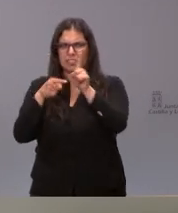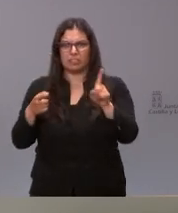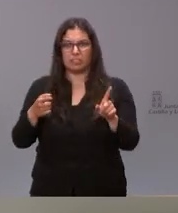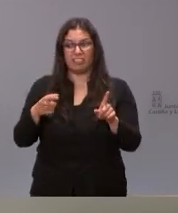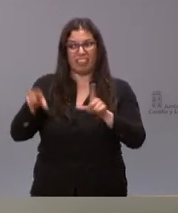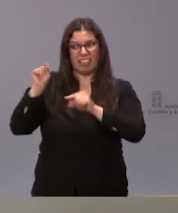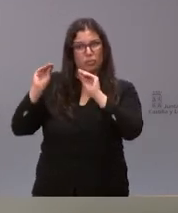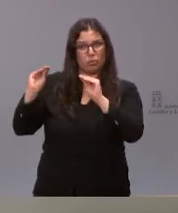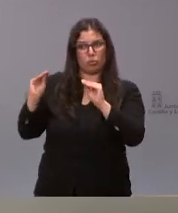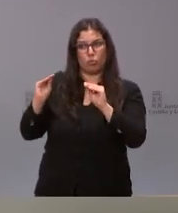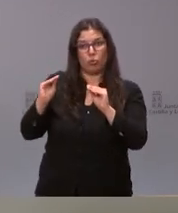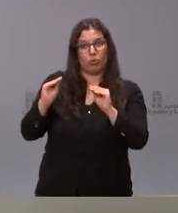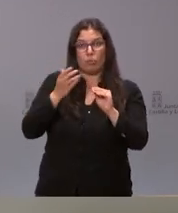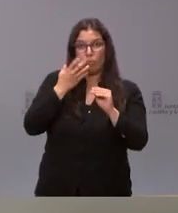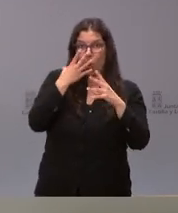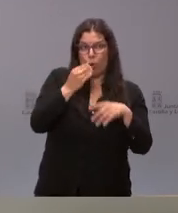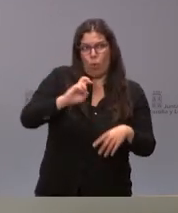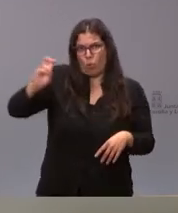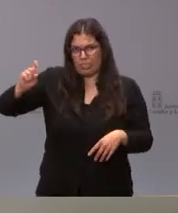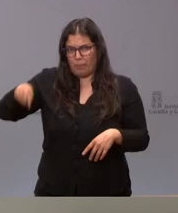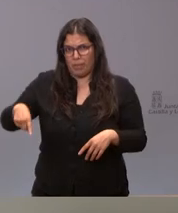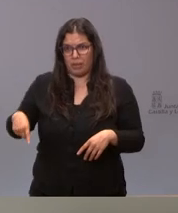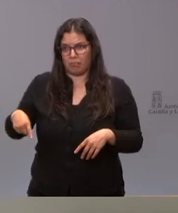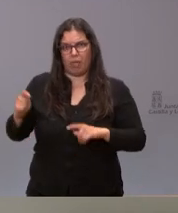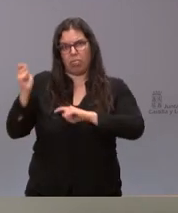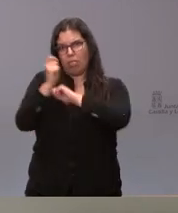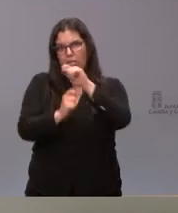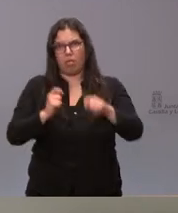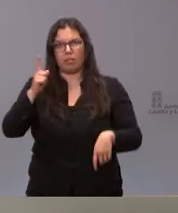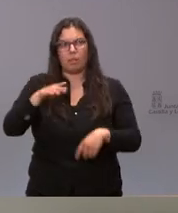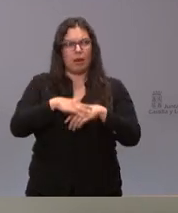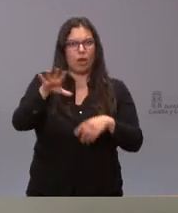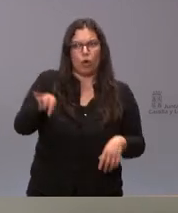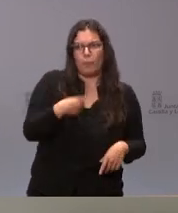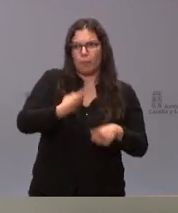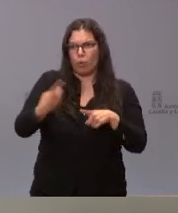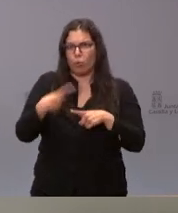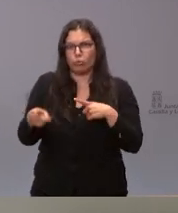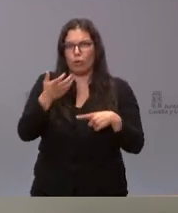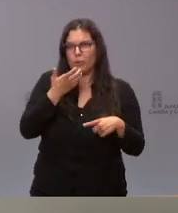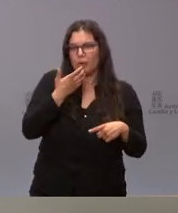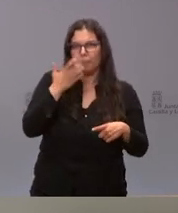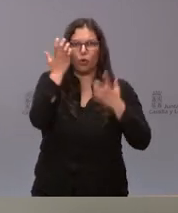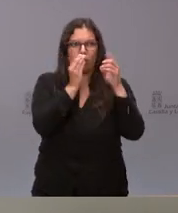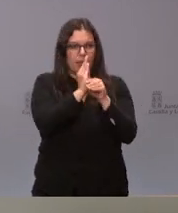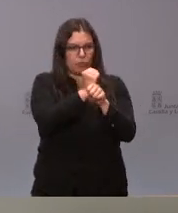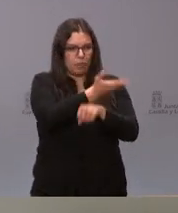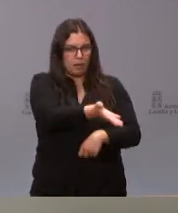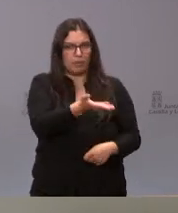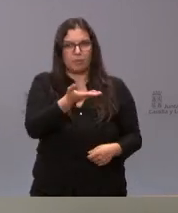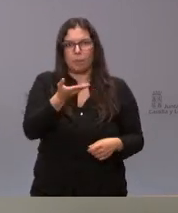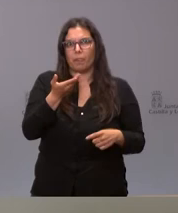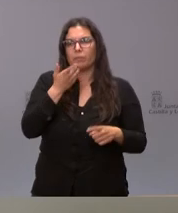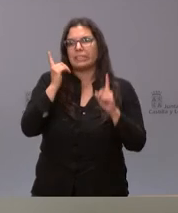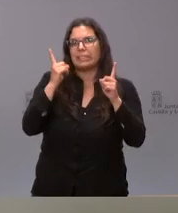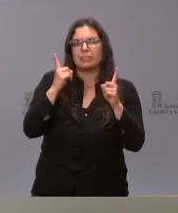decisiones y con otras que sin duda ponen en riesgo también el consumo de los productos que nuestros ganaderos realizan y llevan a cabo en el caso